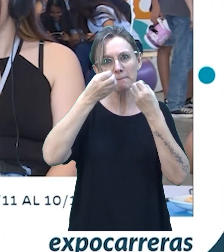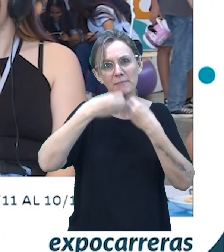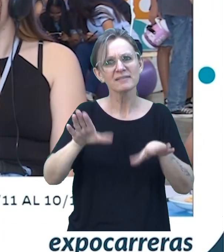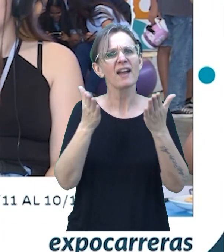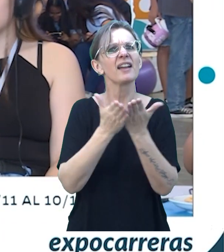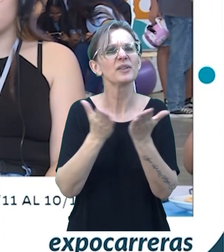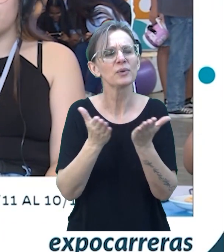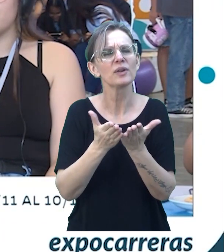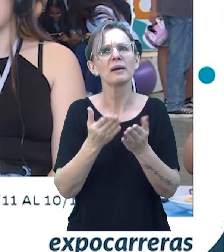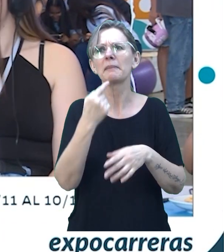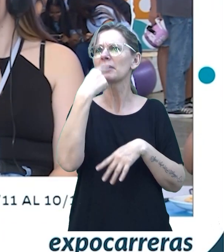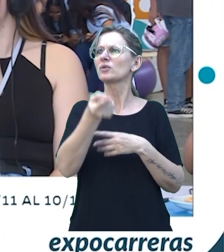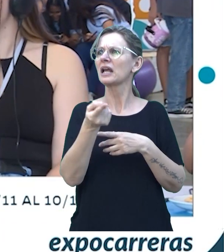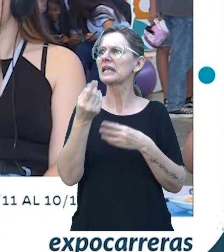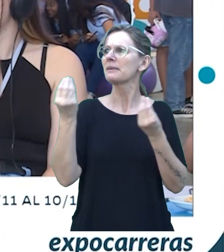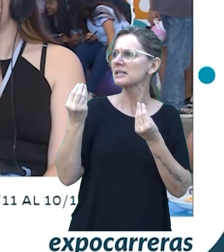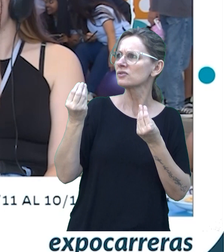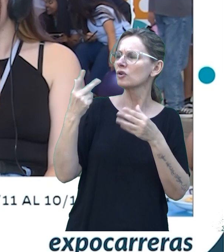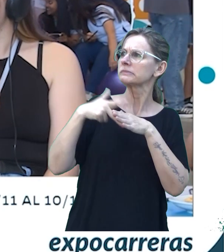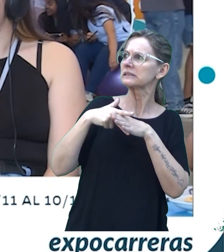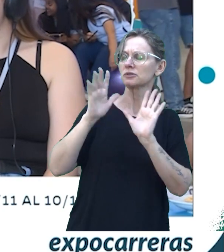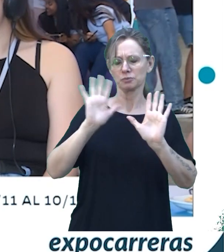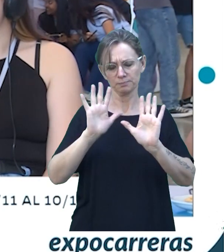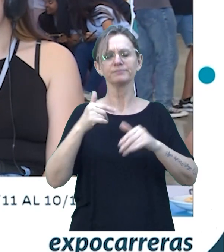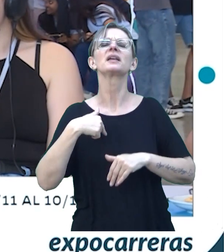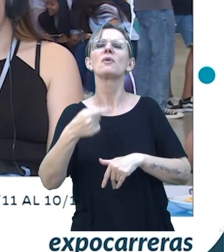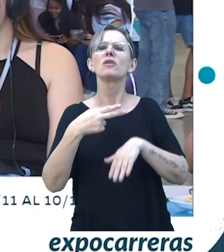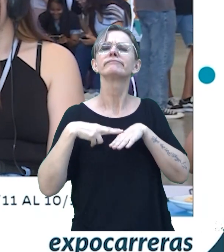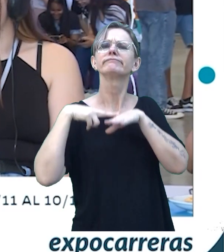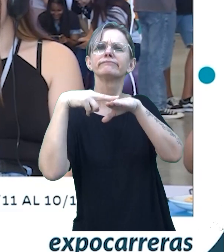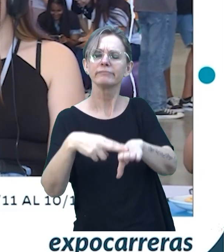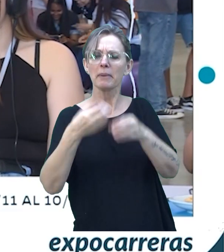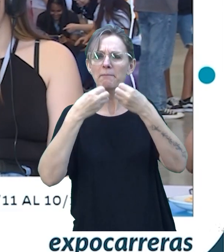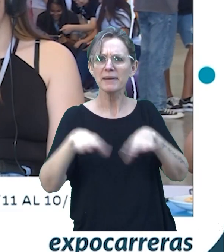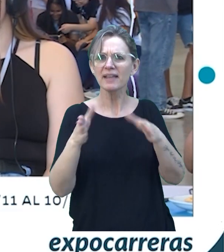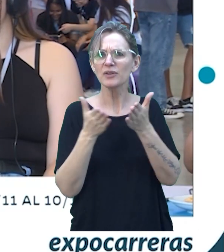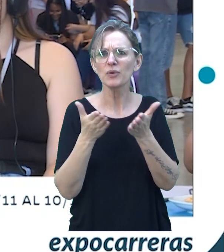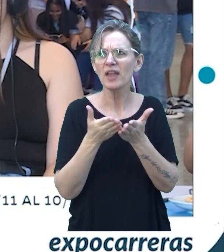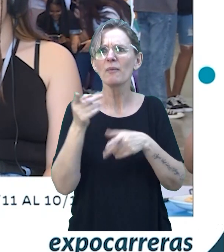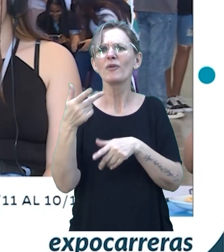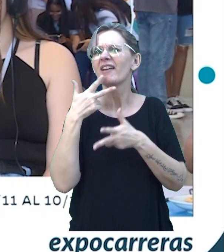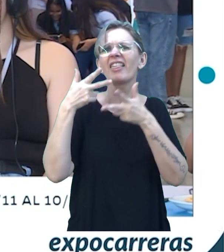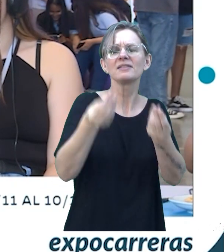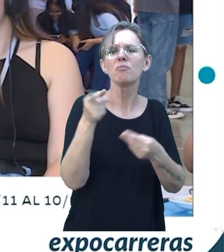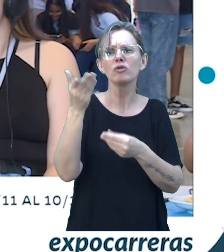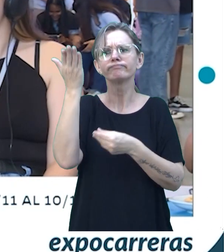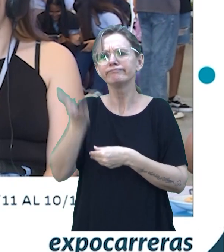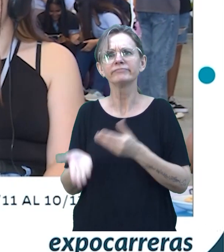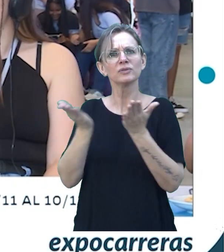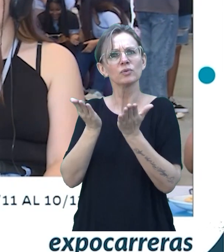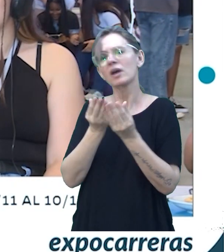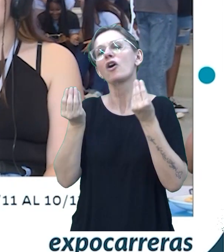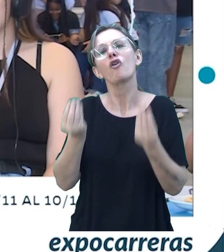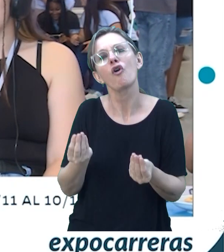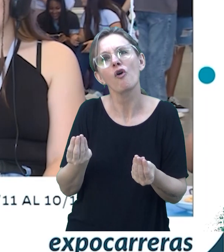Ahí, chicos, no sé... Ahí está. ¿Qué le recomendarías a alguien que está por arrancar a estudiar? ¿Cómo estudias vos? ¿Qué es lo más